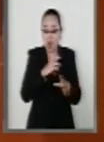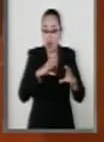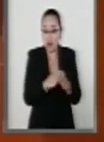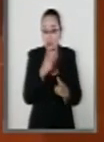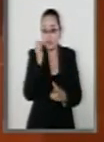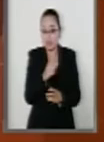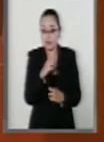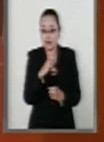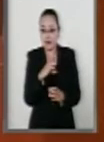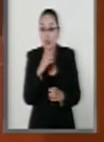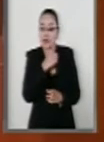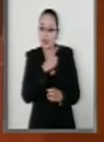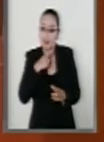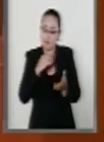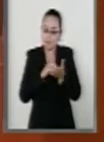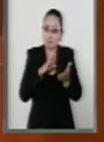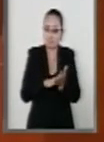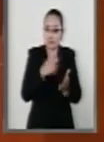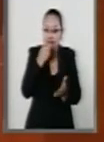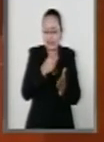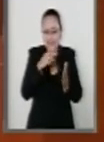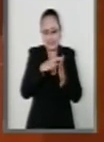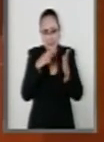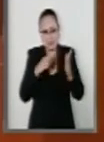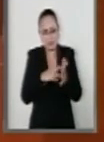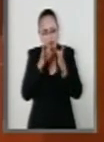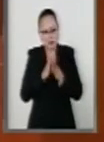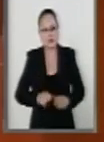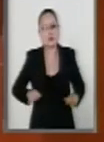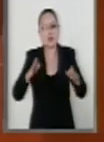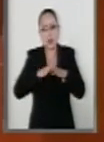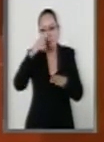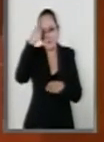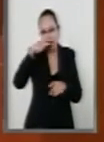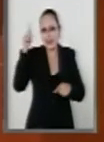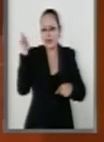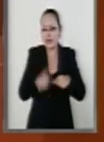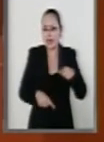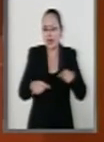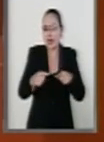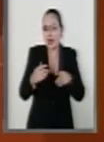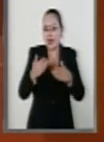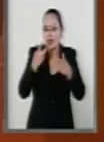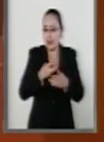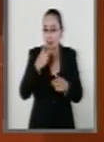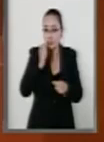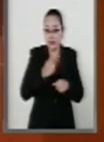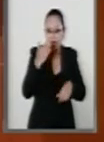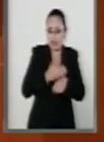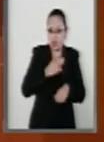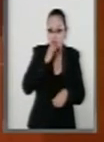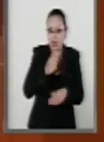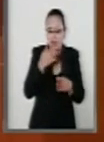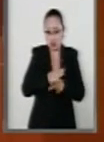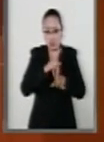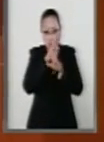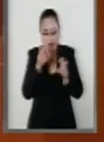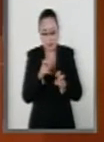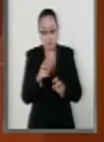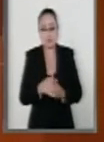imprescriptibilidad una medida fundamental para combatir la impunidad en la materia.